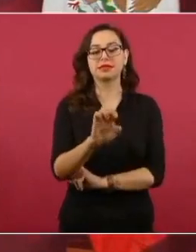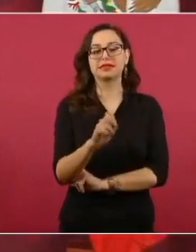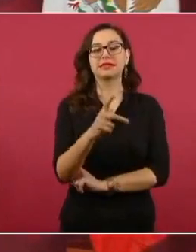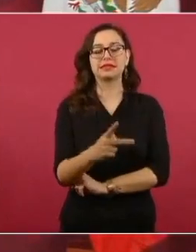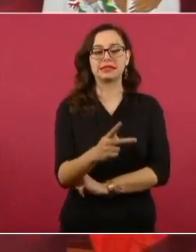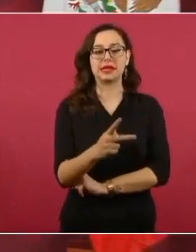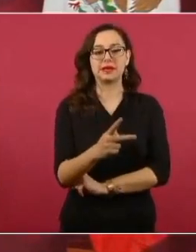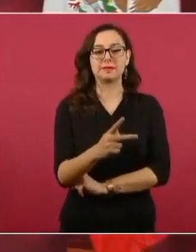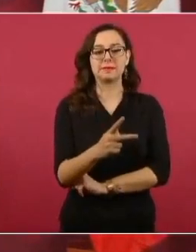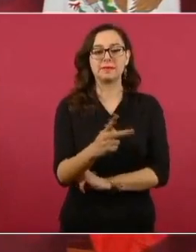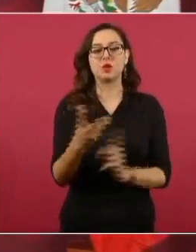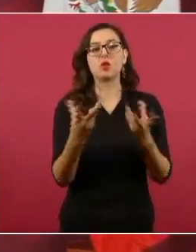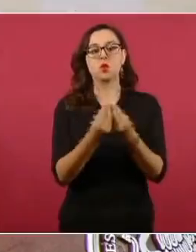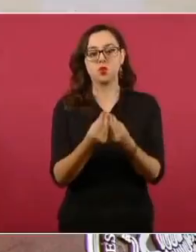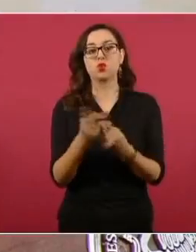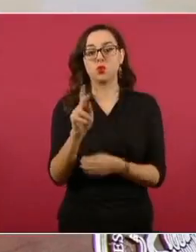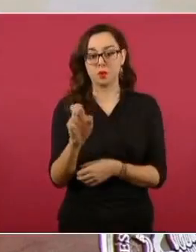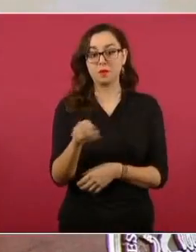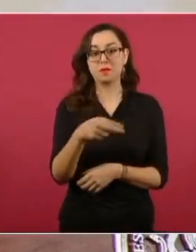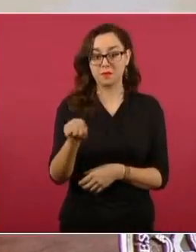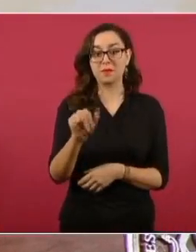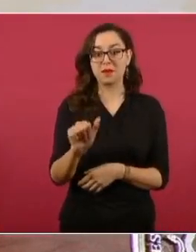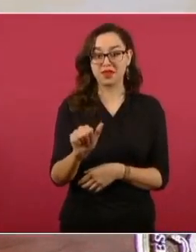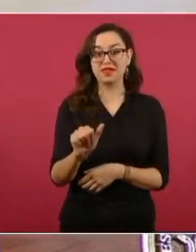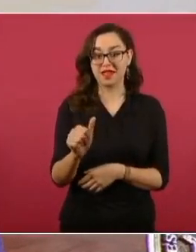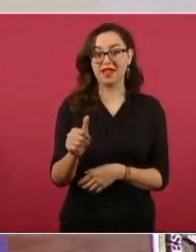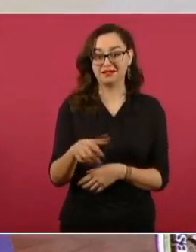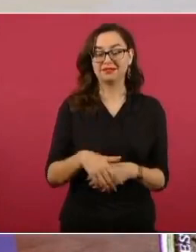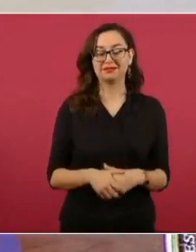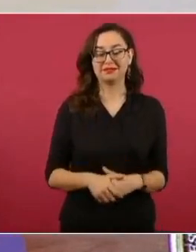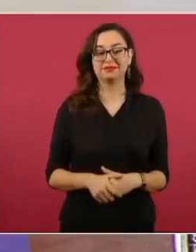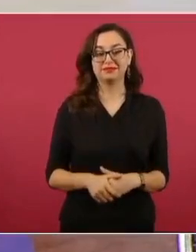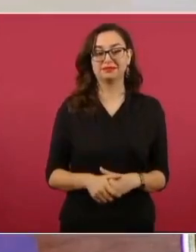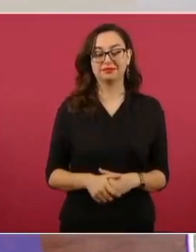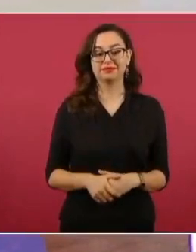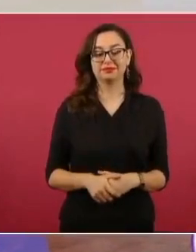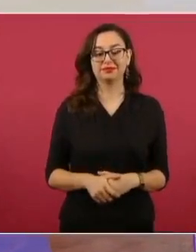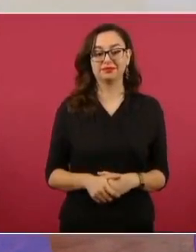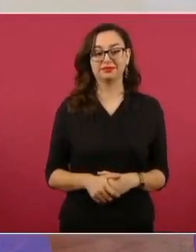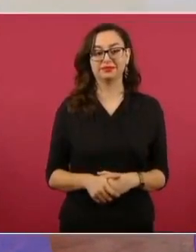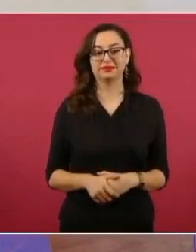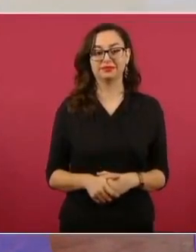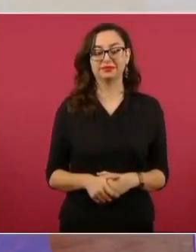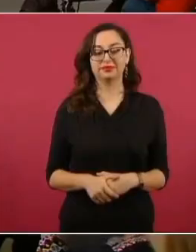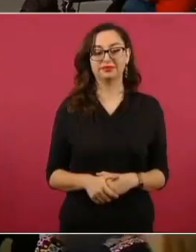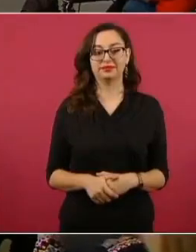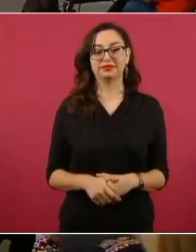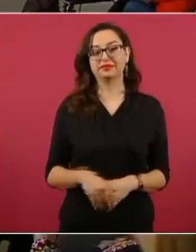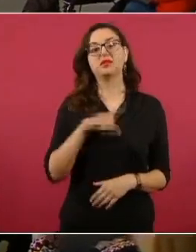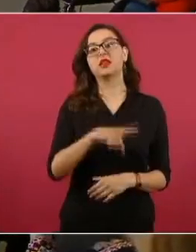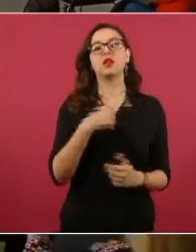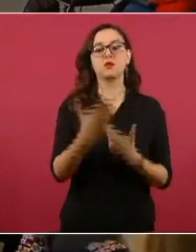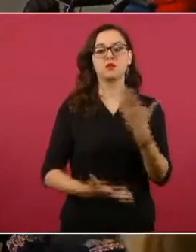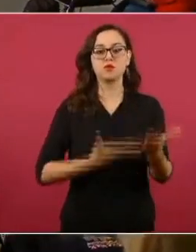Peña Nieto, con el licenciado Peña Nieto, era el promotor de la reforma